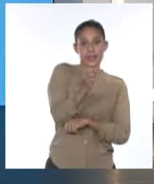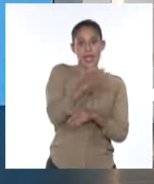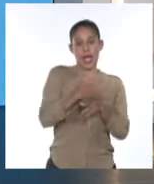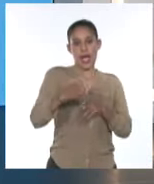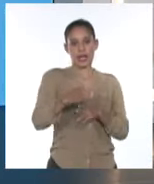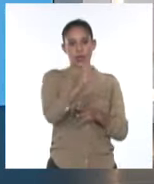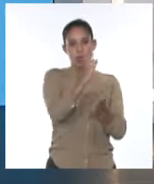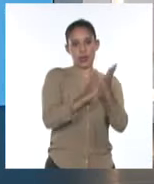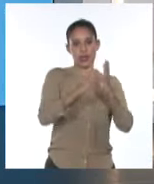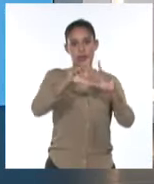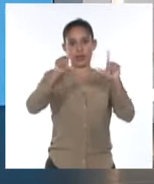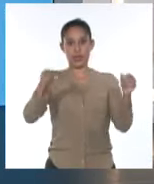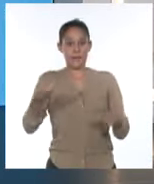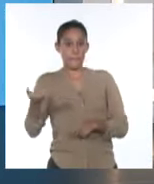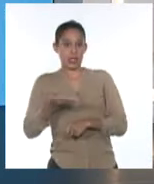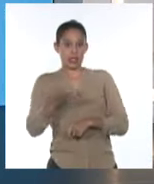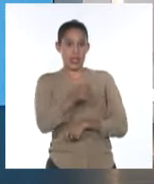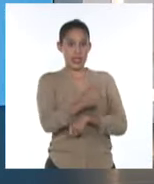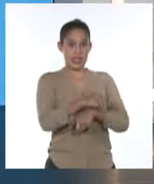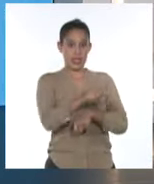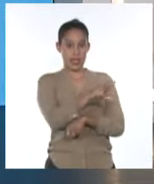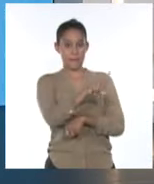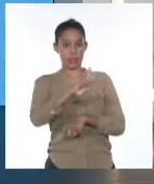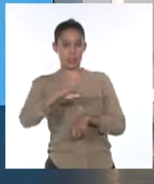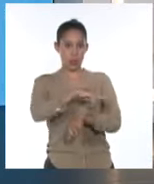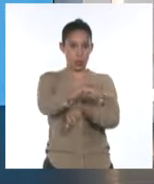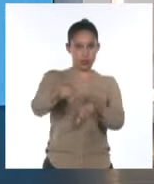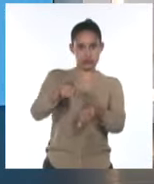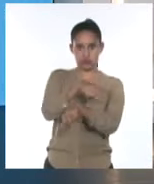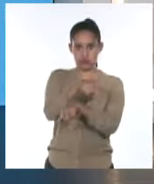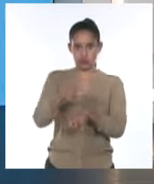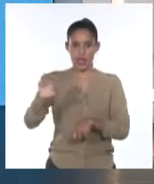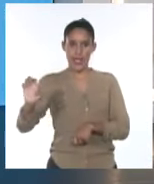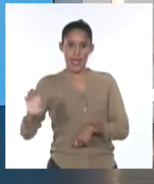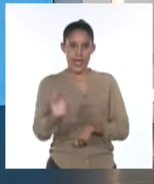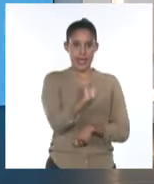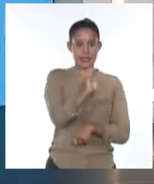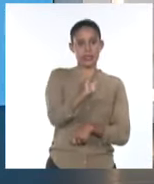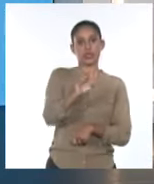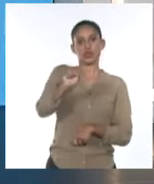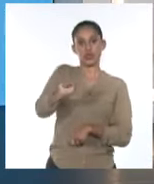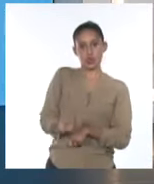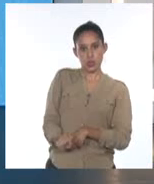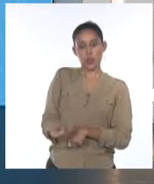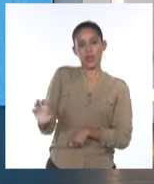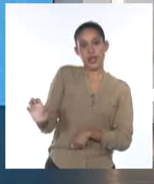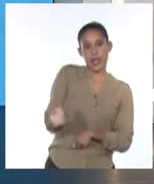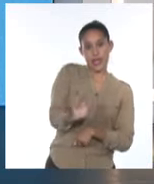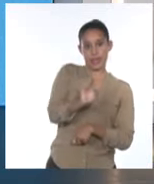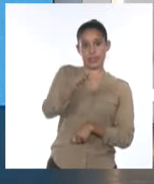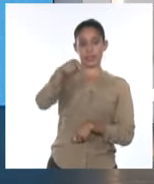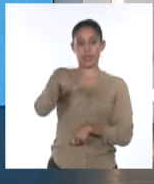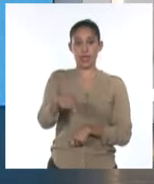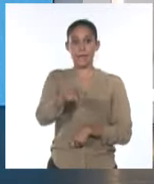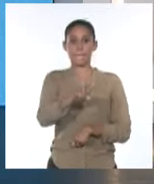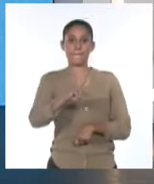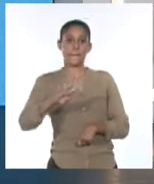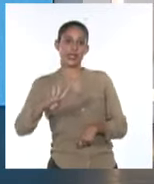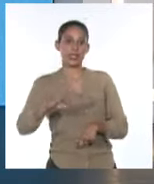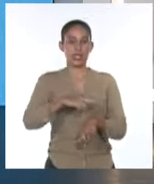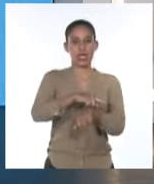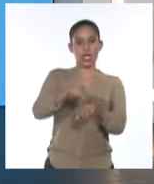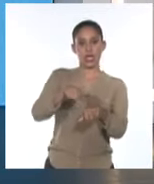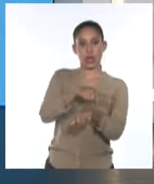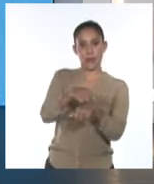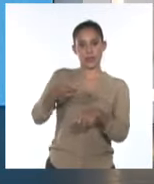velocidades entre 10 y 25 kilómetros por hora, entre el este y el sudeste en el occidente y centro, entre 20 y 35 kilómetros por hora, pero en